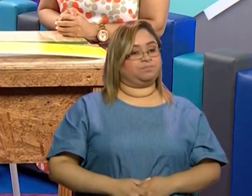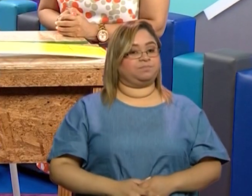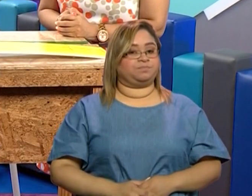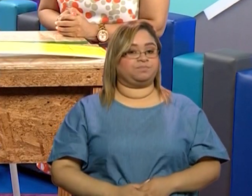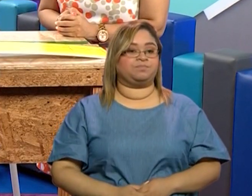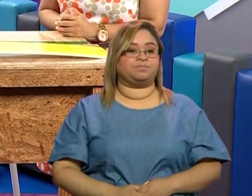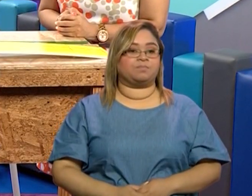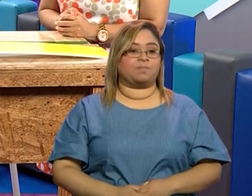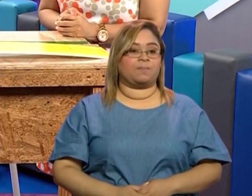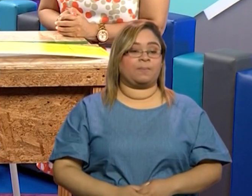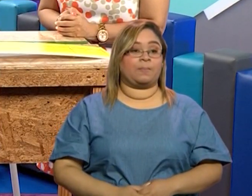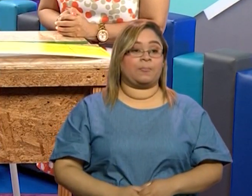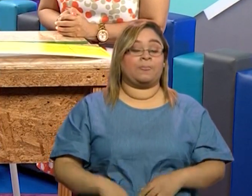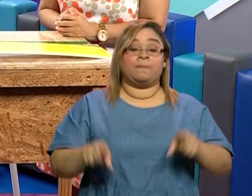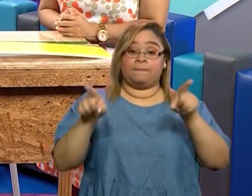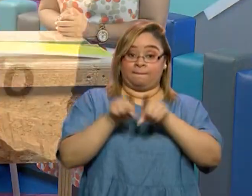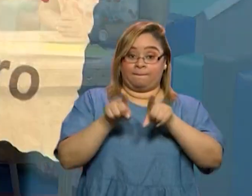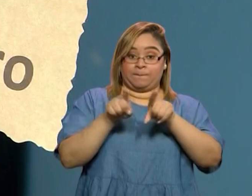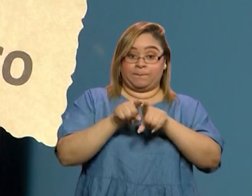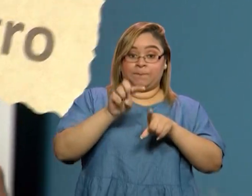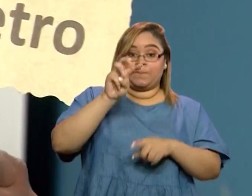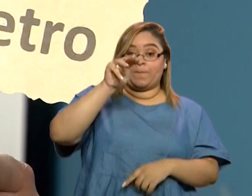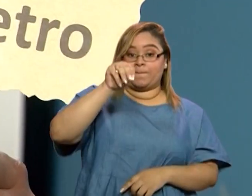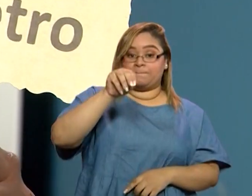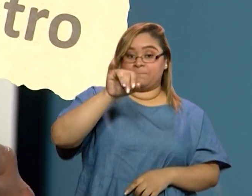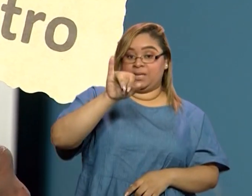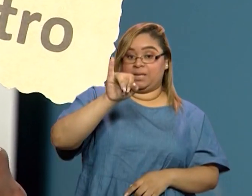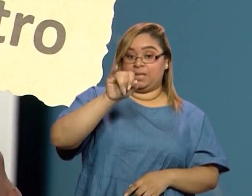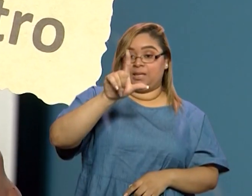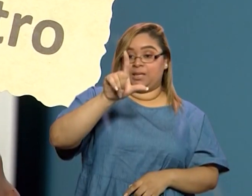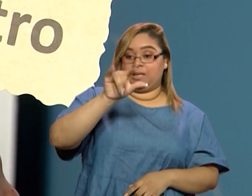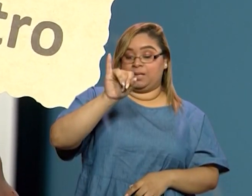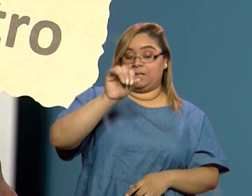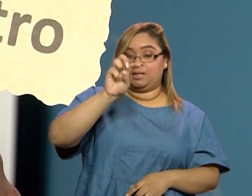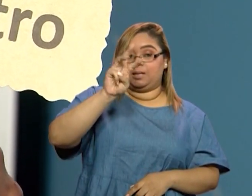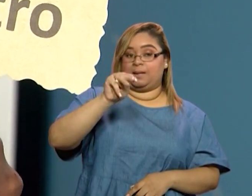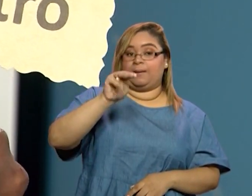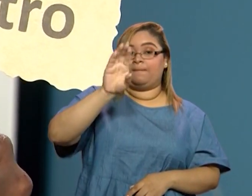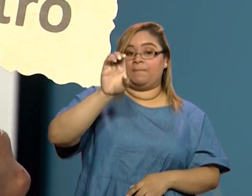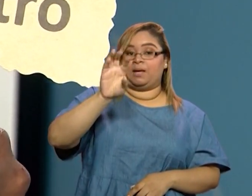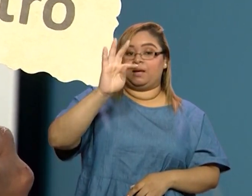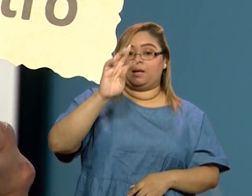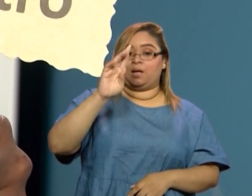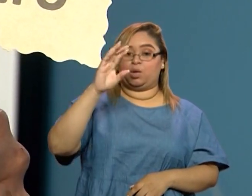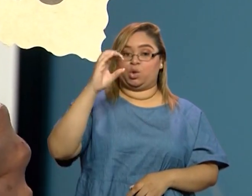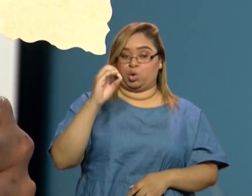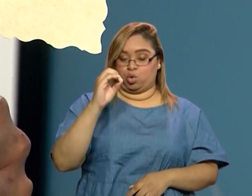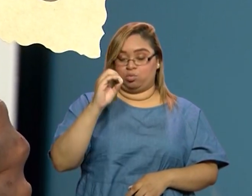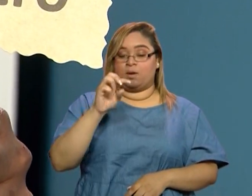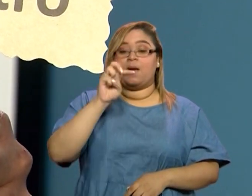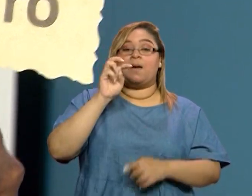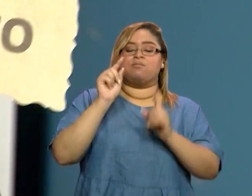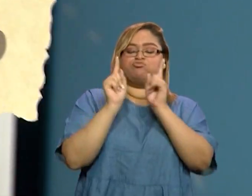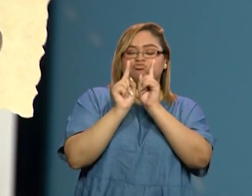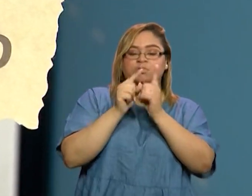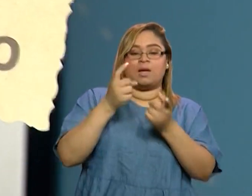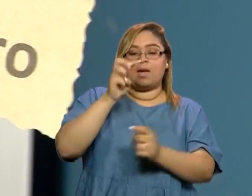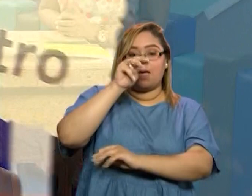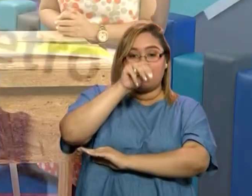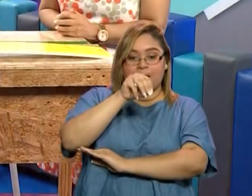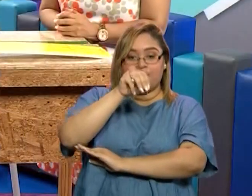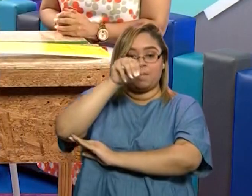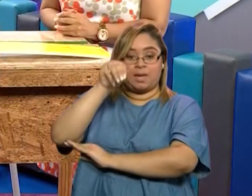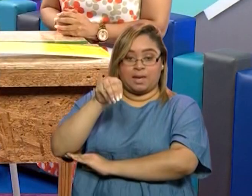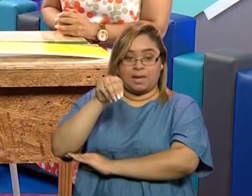también hablamos de milímetro, que utiliza las dos letras pequeñas, M, M.